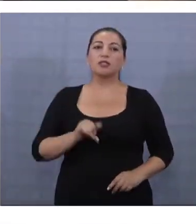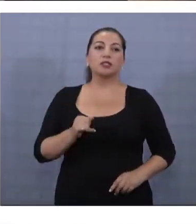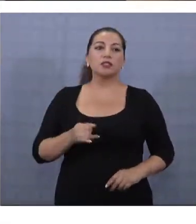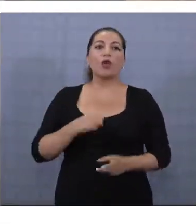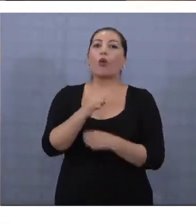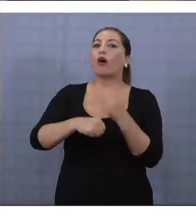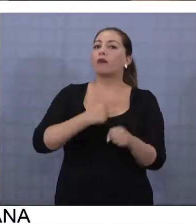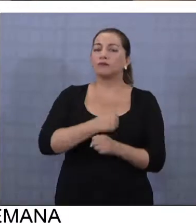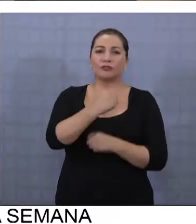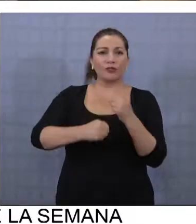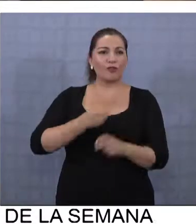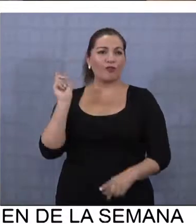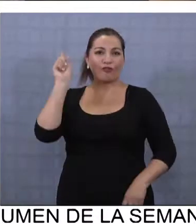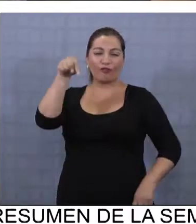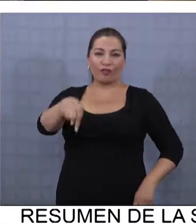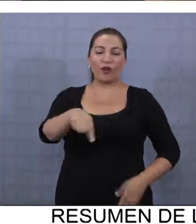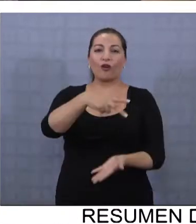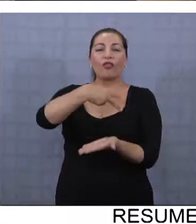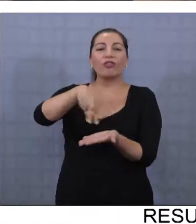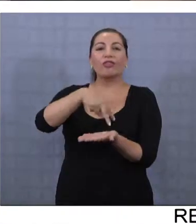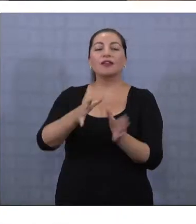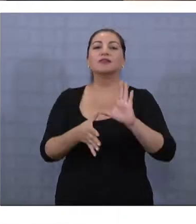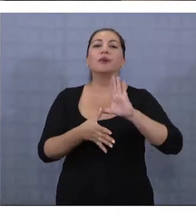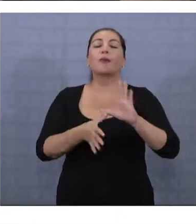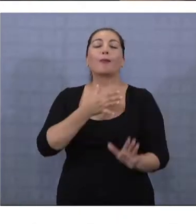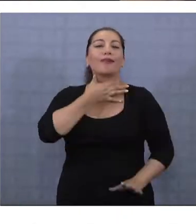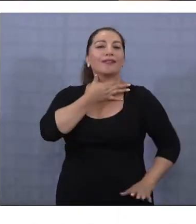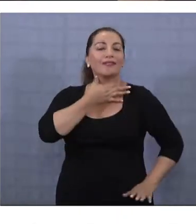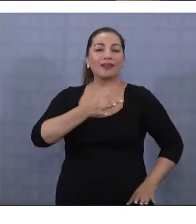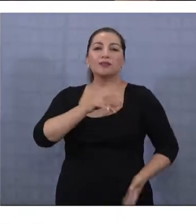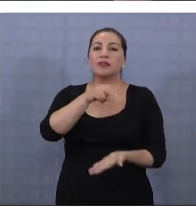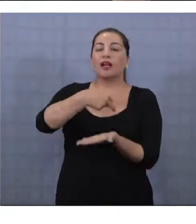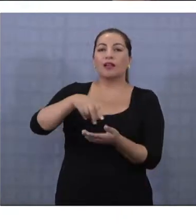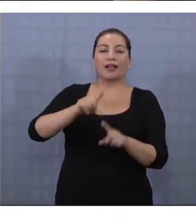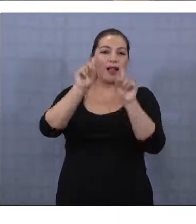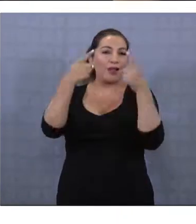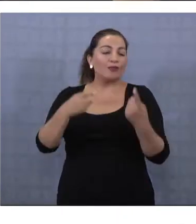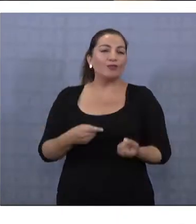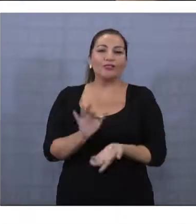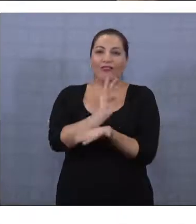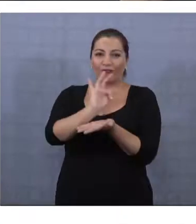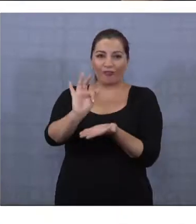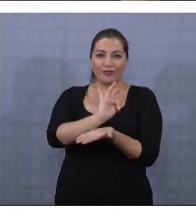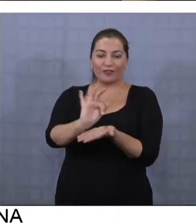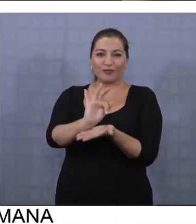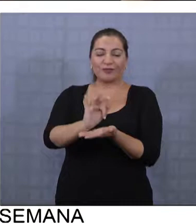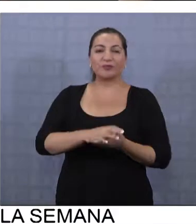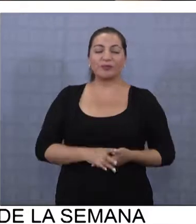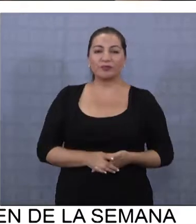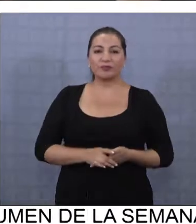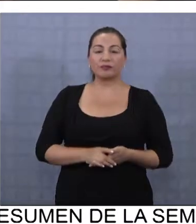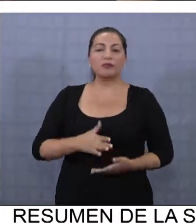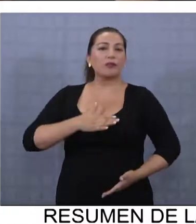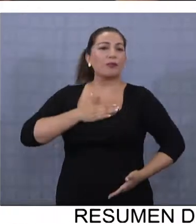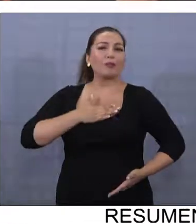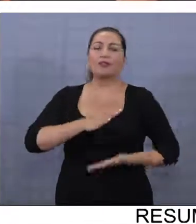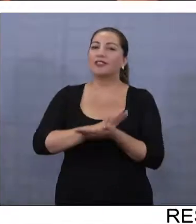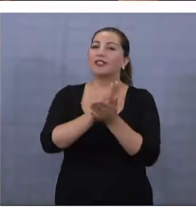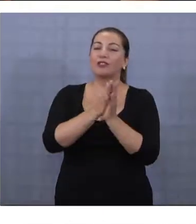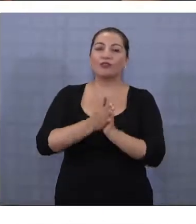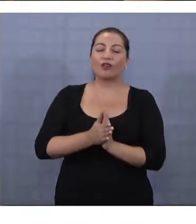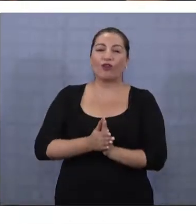yo vengo todos los años a Danza América porque me encanta la música folclorica, me gustan todos